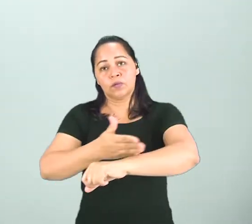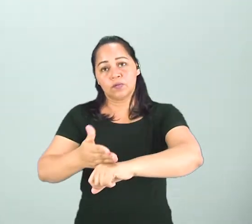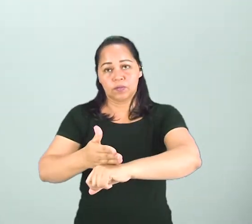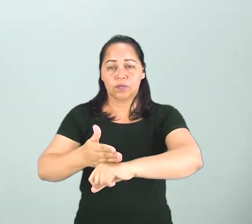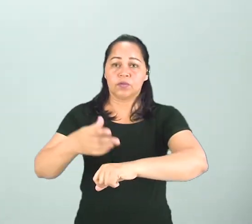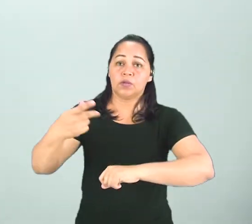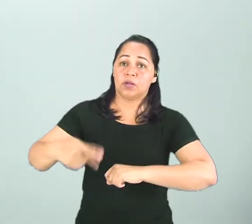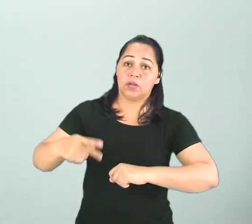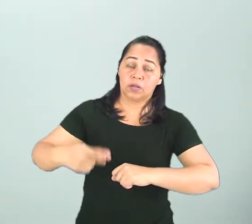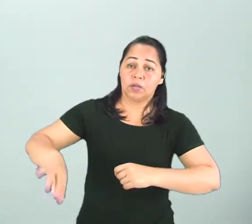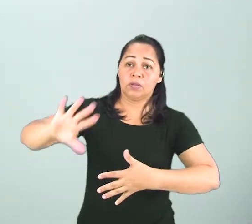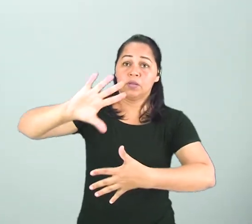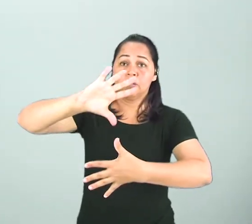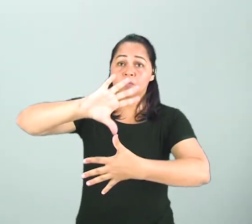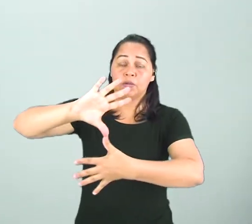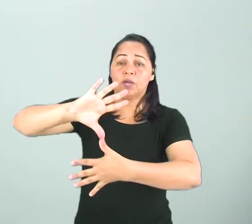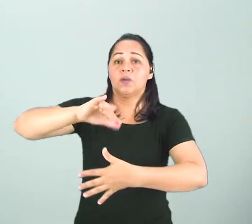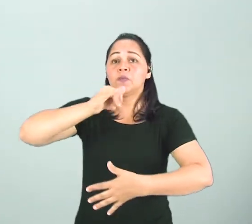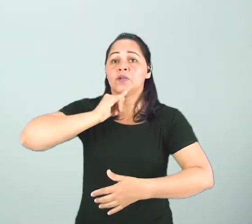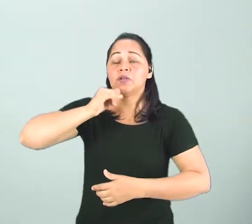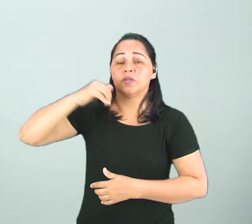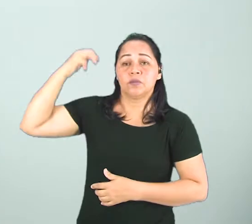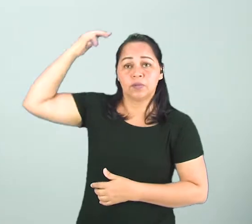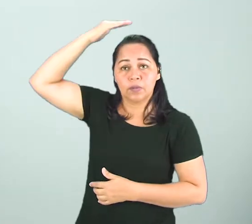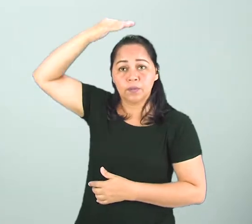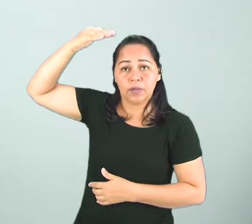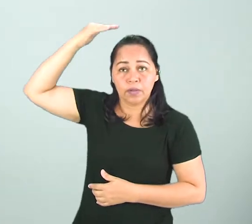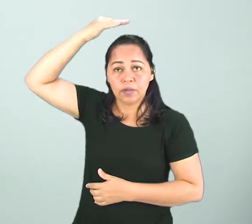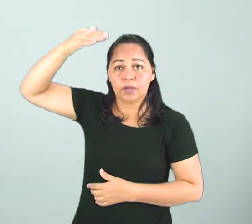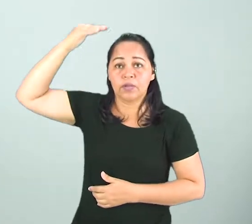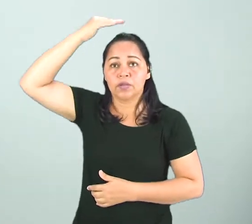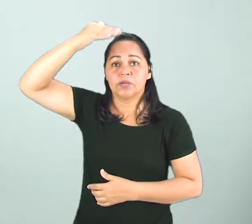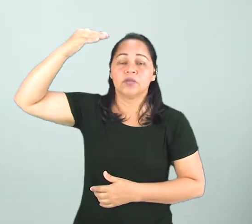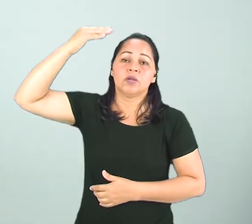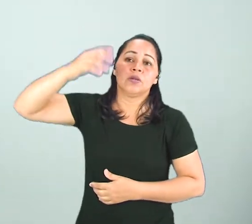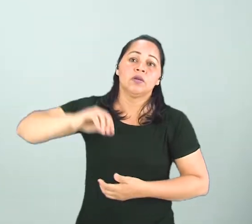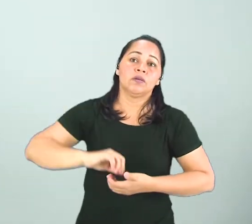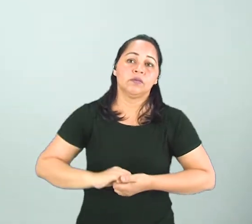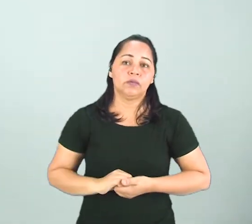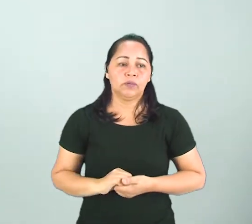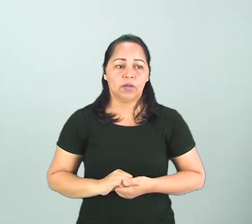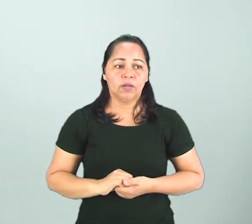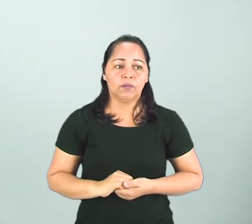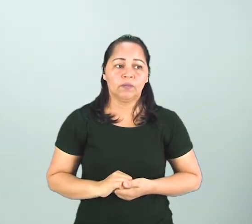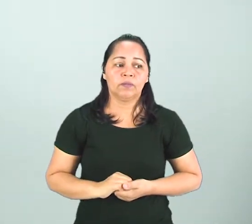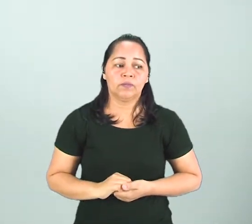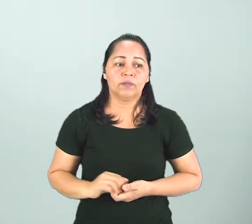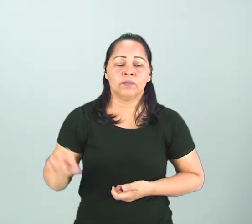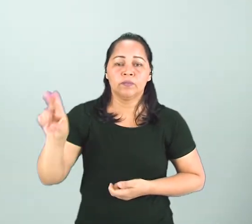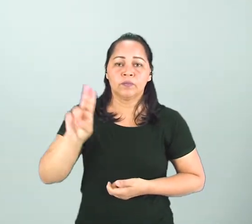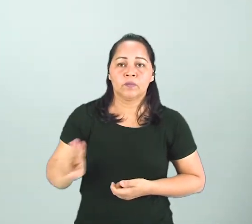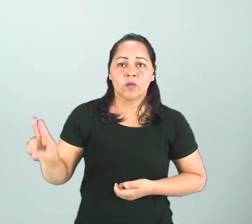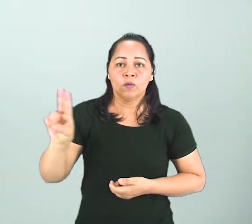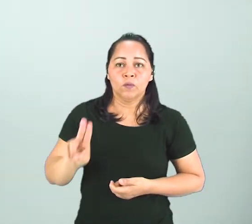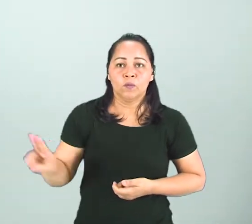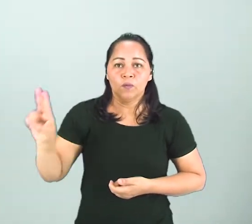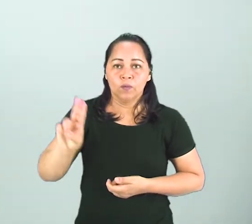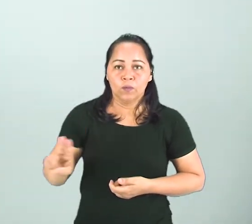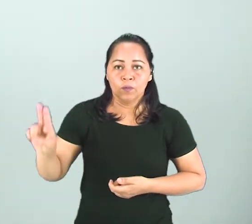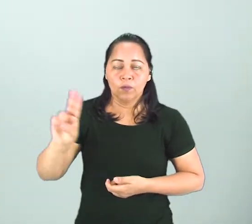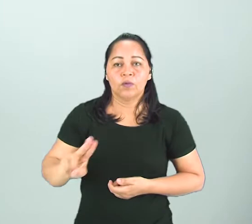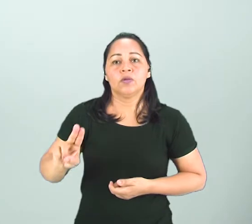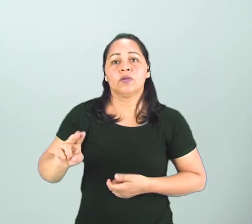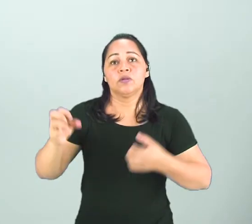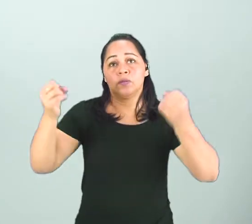América, en esos países, en México, hasta Uruguay, descendo de un mapa, costuma-se llamado de departamento.